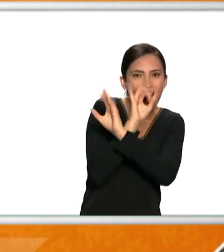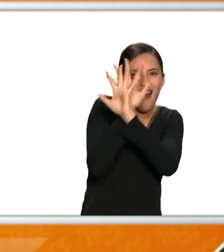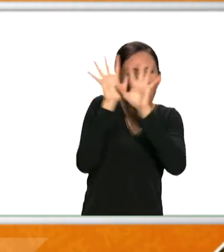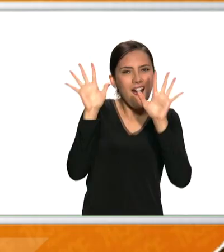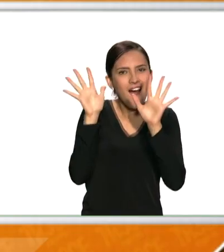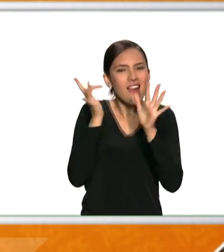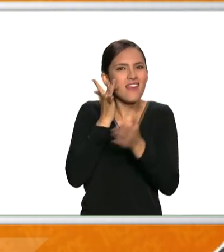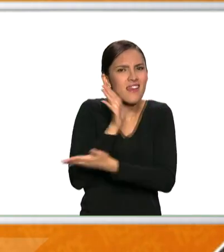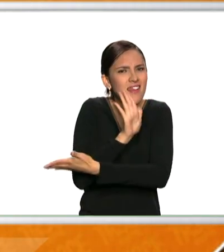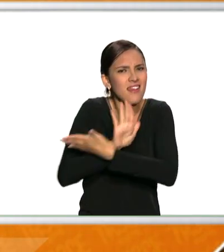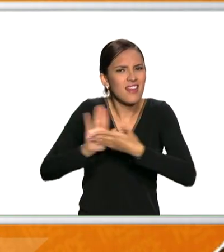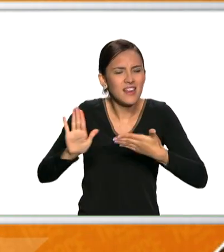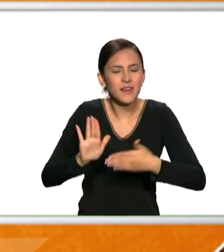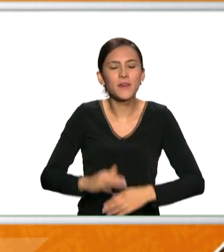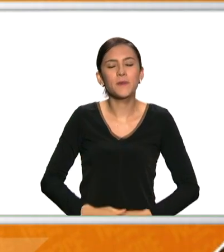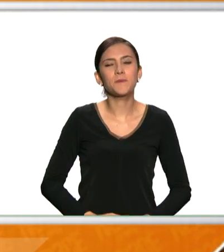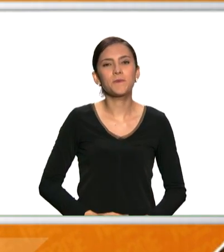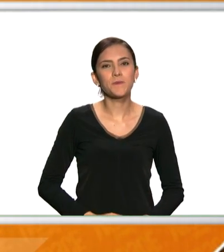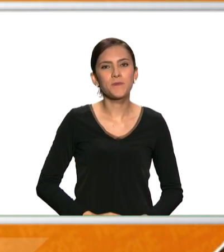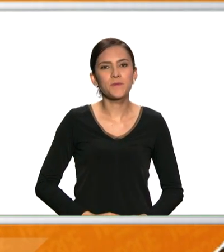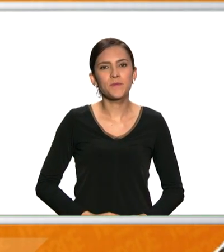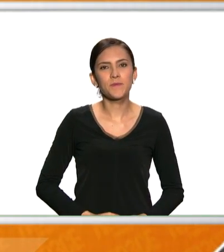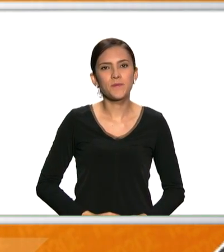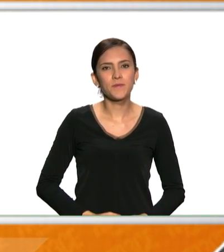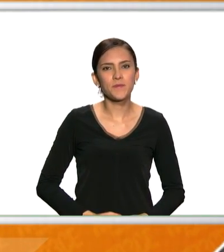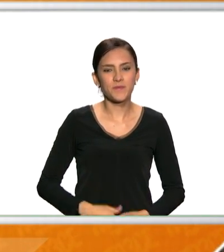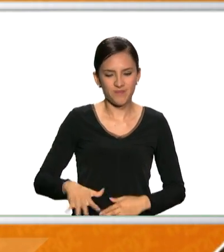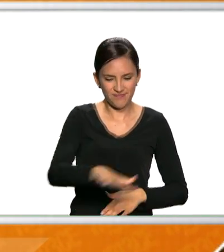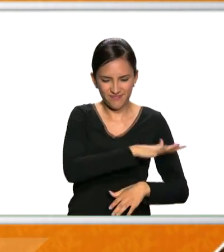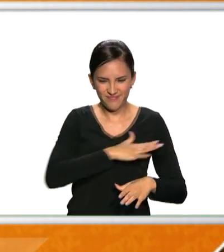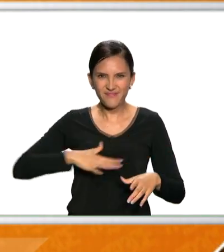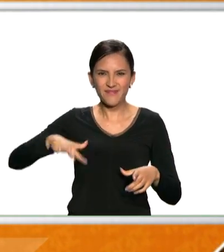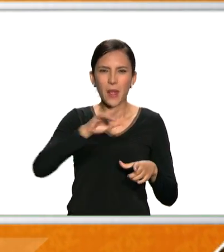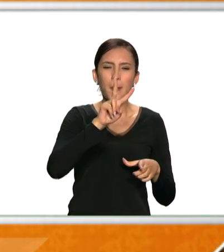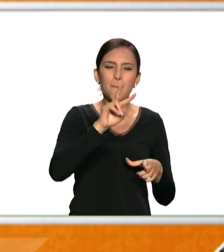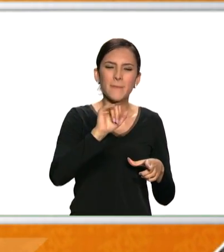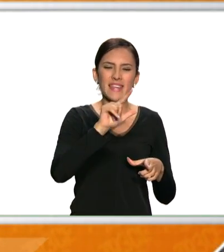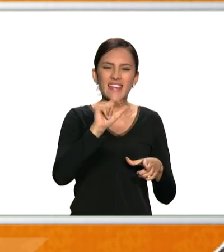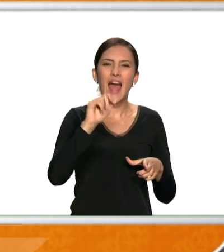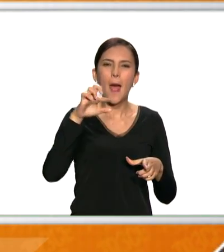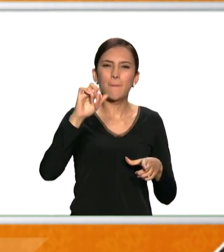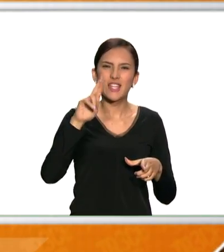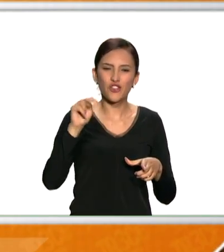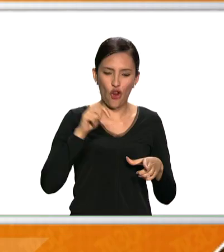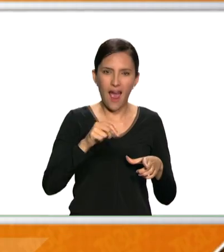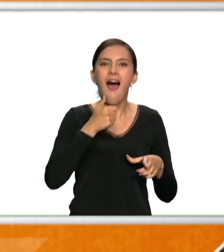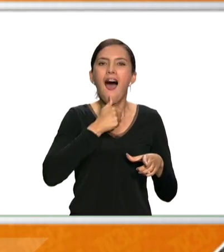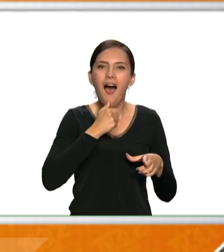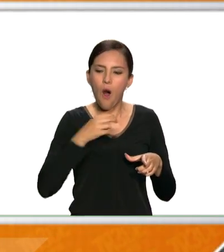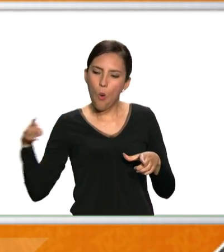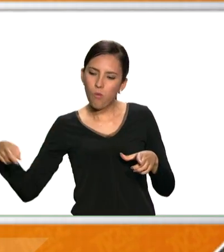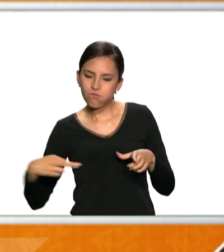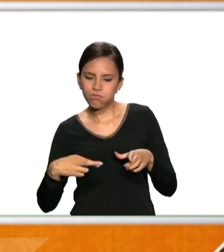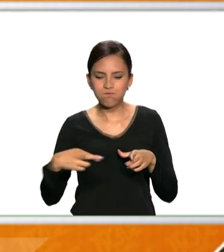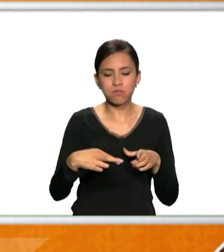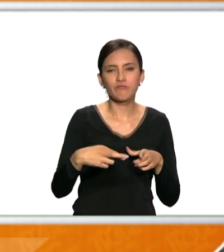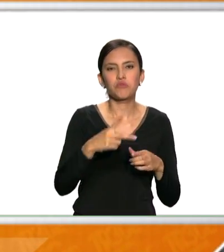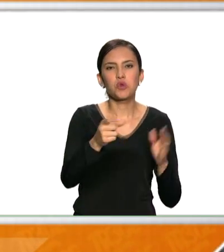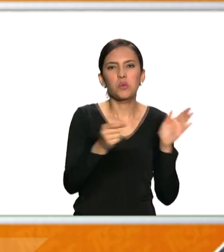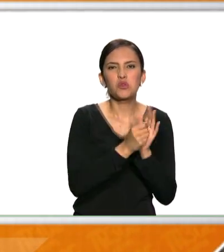potabilidad. El río, como pasa por la mitad del municipio de Villapinzón, ahí lo contaminan con las aguas negras.